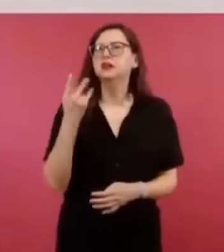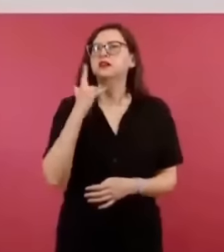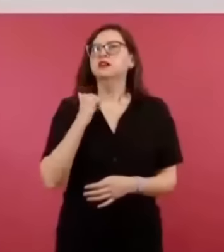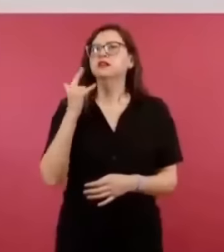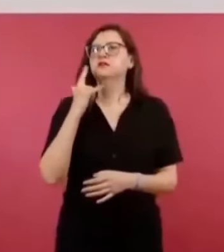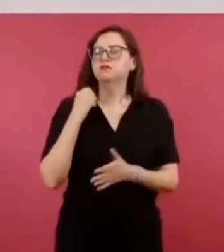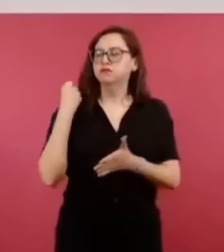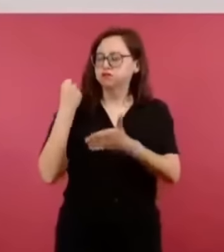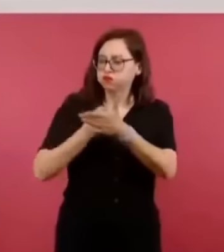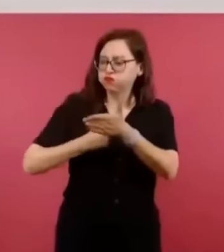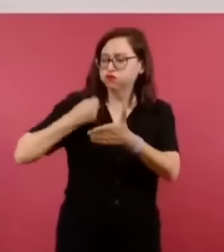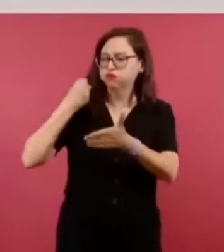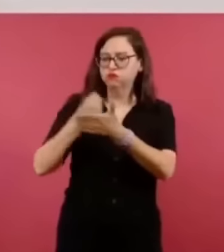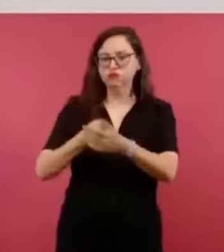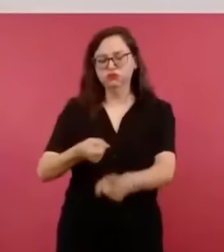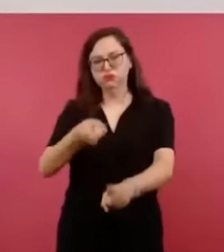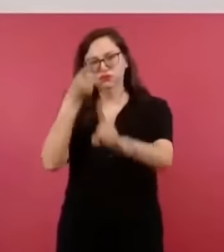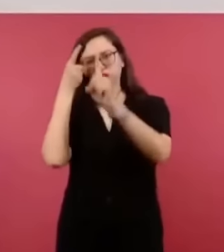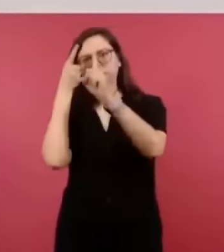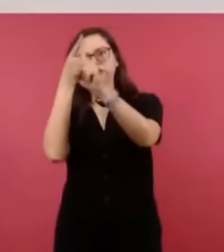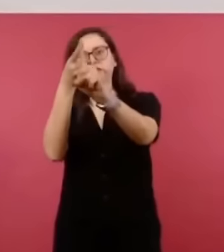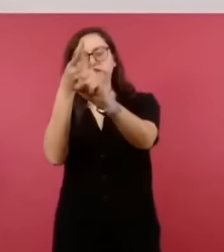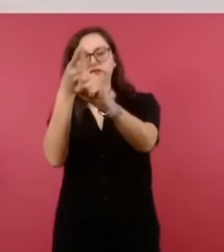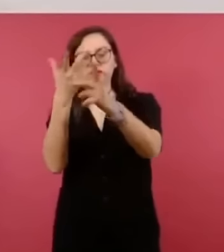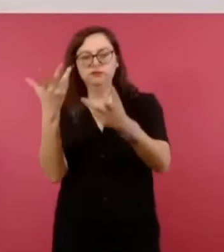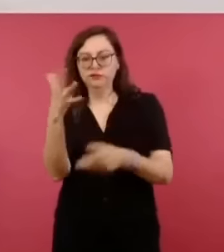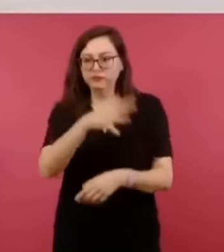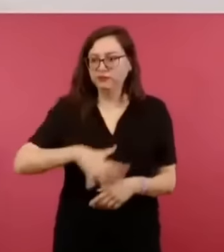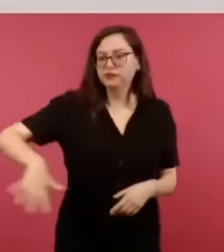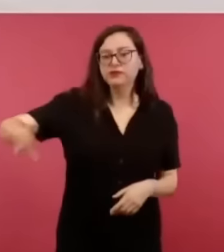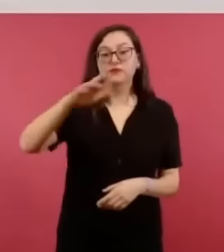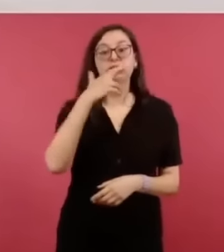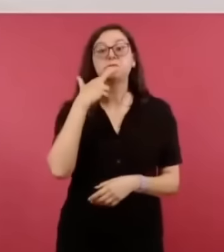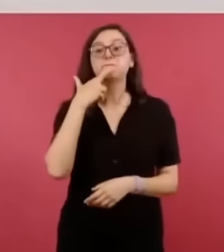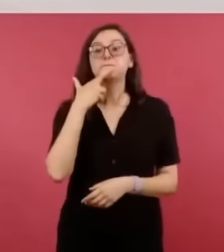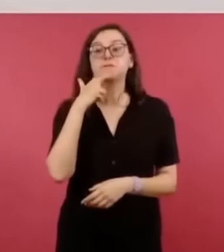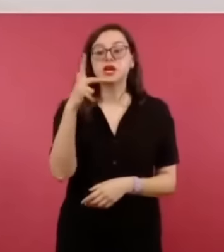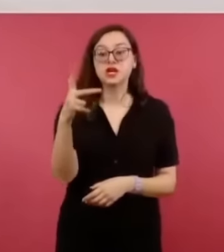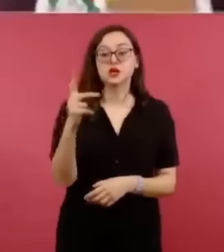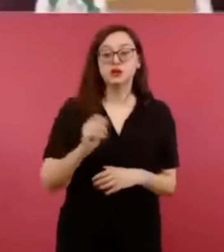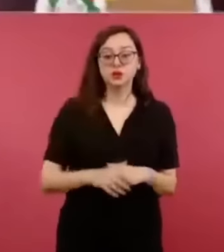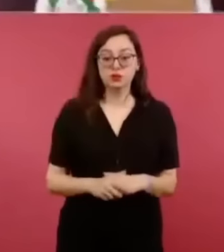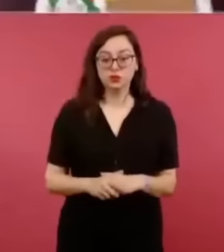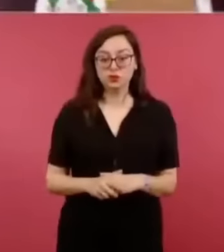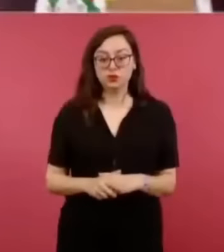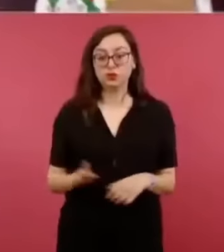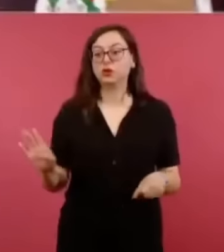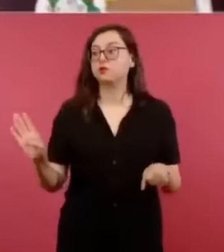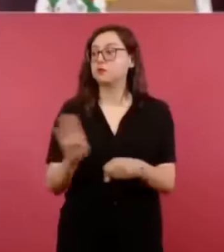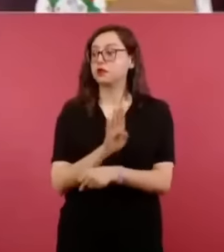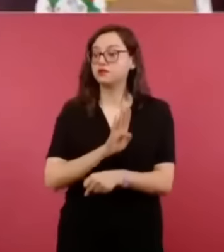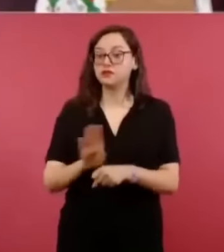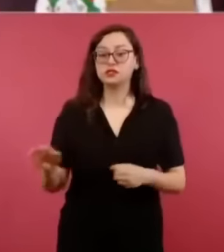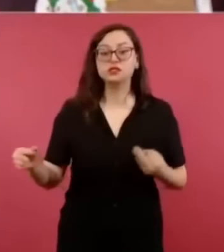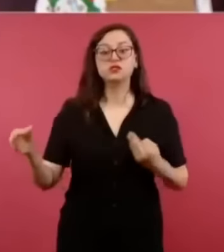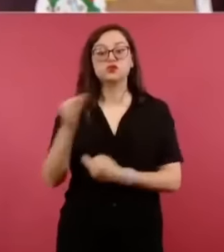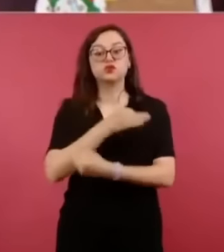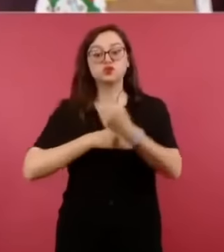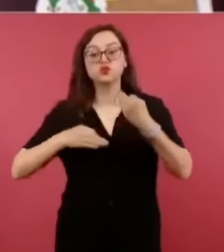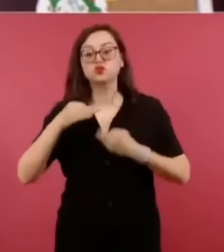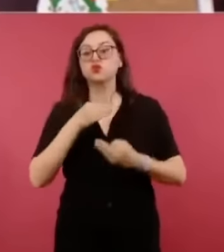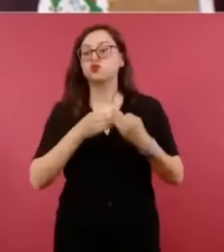lograr una sociedad mejor en beneficio de todas, de todos.